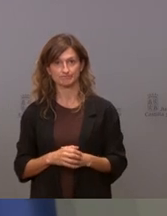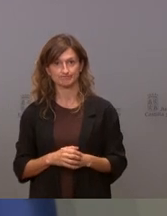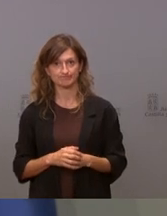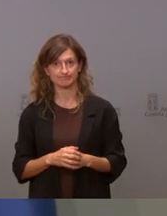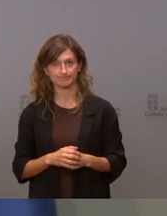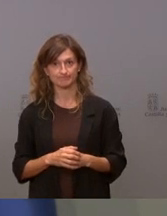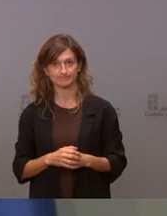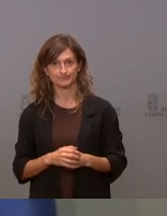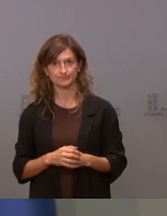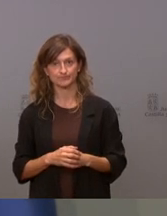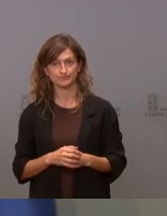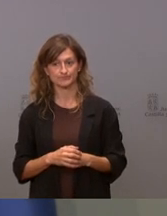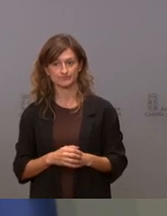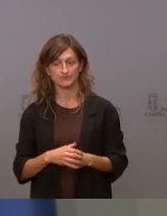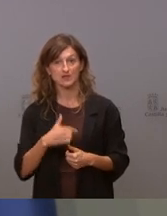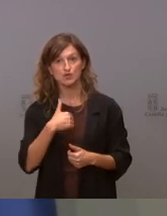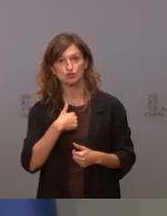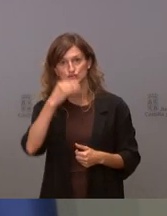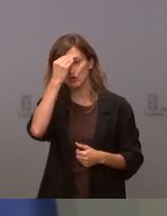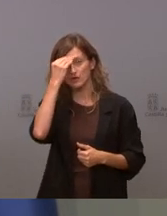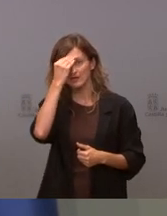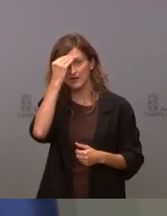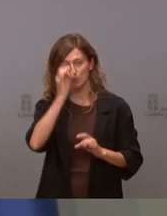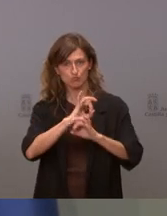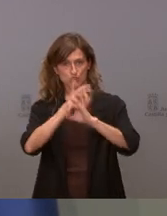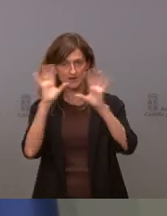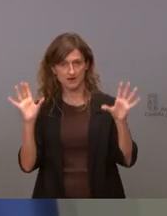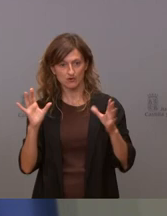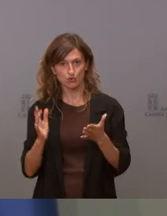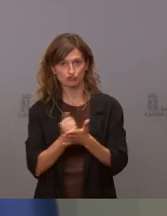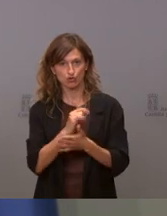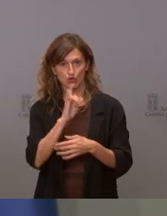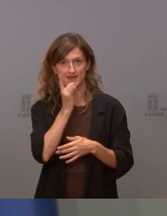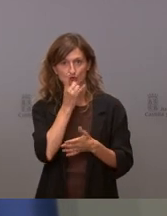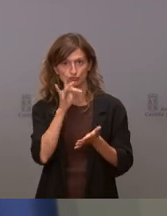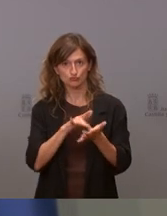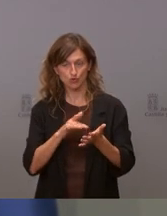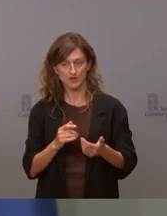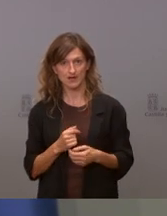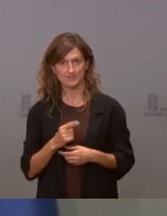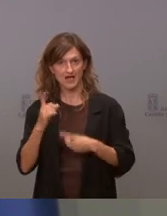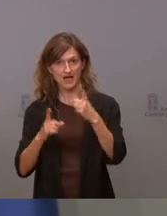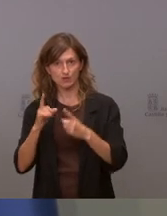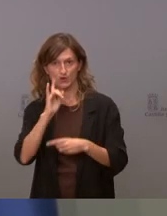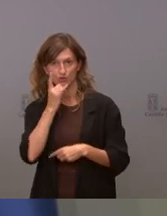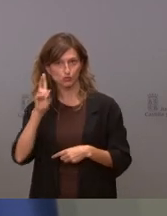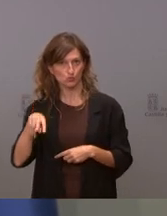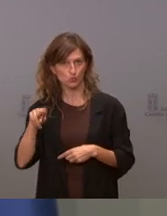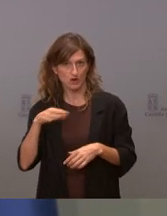creo que está bastante claro que todos cometemos errores. Hay quien no los comete nunca.